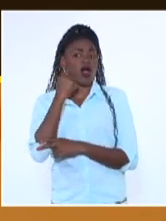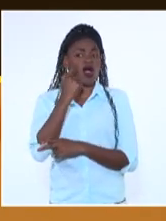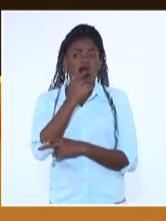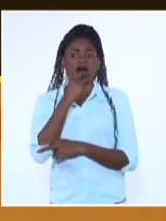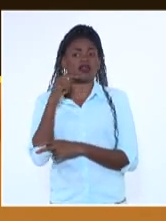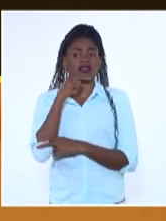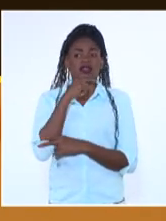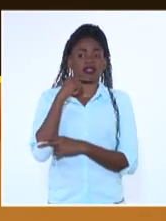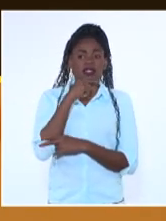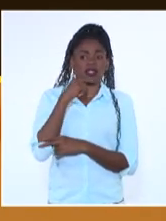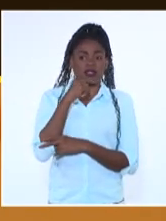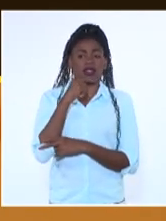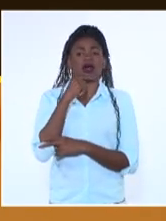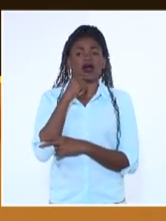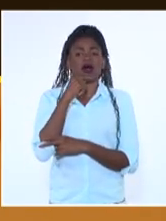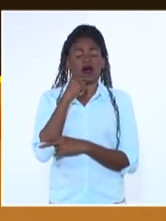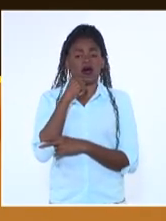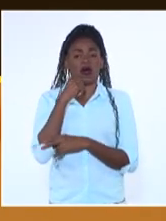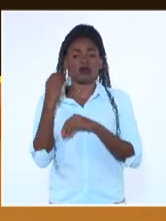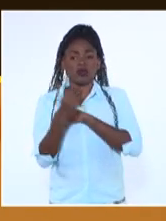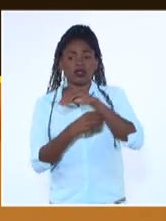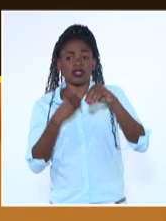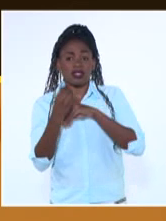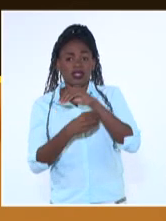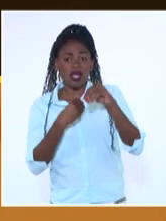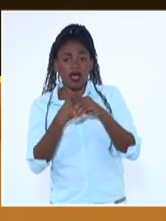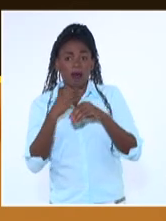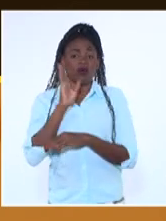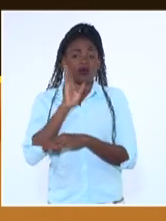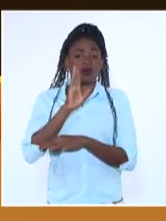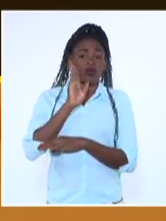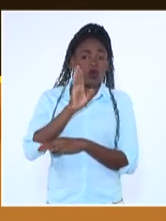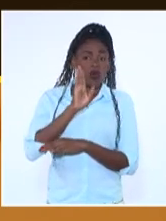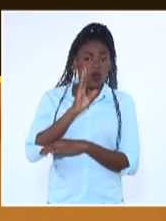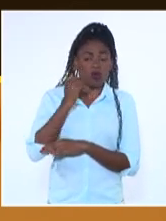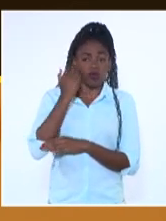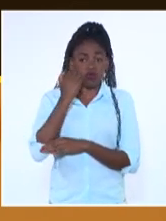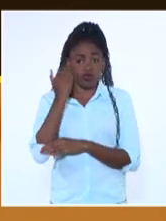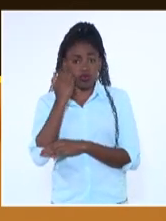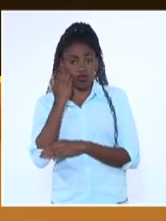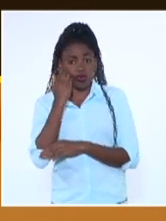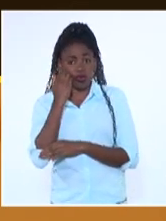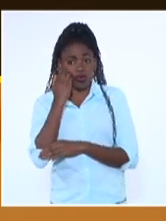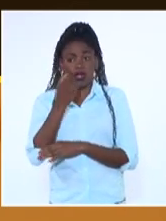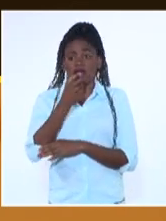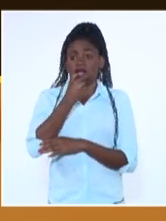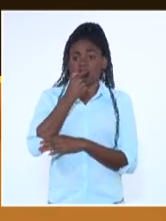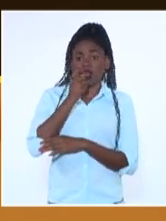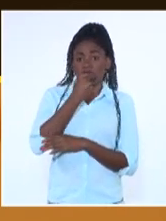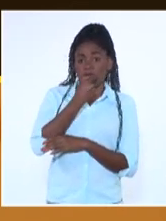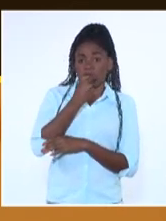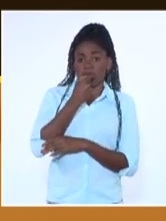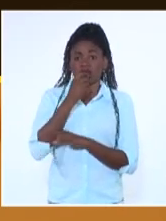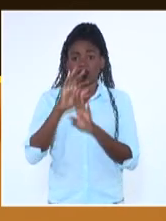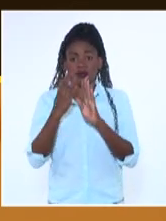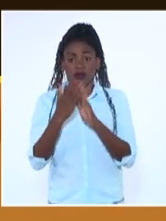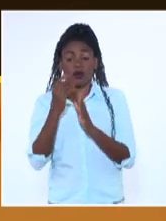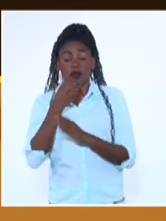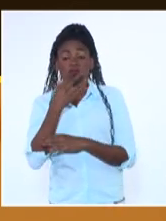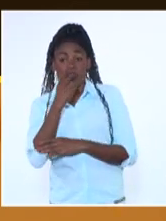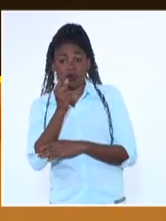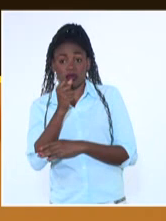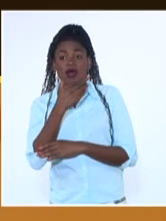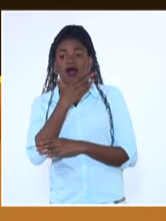encías, movilidad, cambio de color o posición de las piezas dentarias. Los piercing o aros en los labios o lenguas que tanto gustan